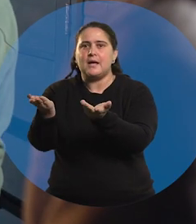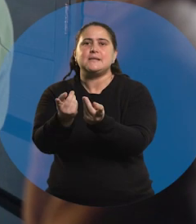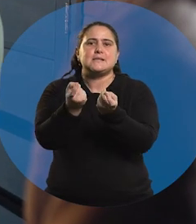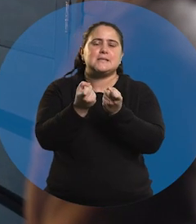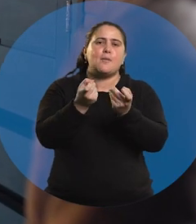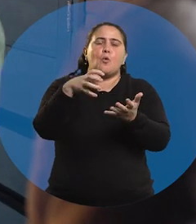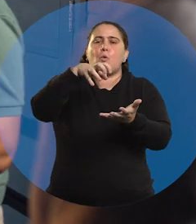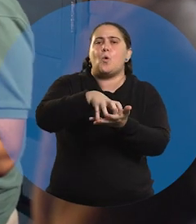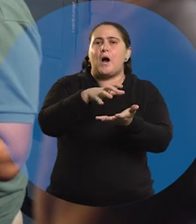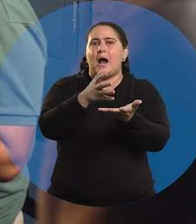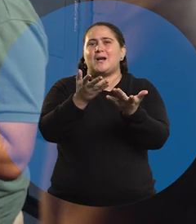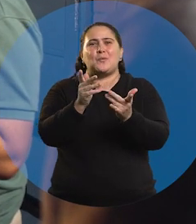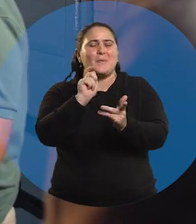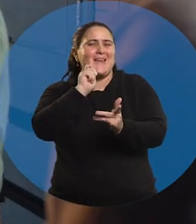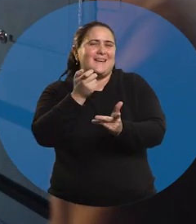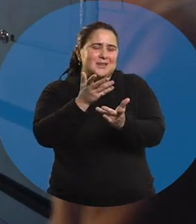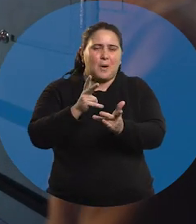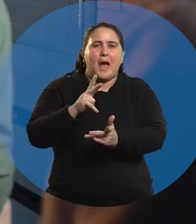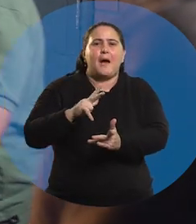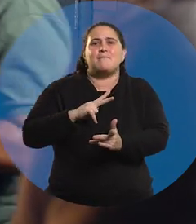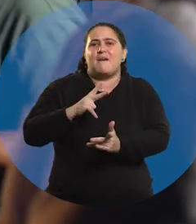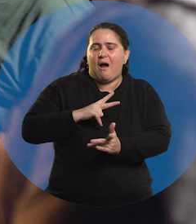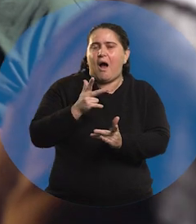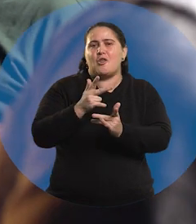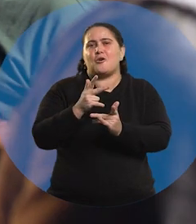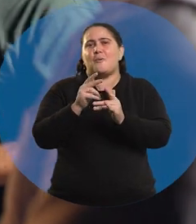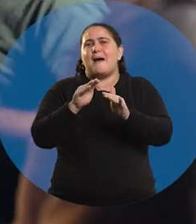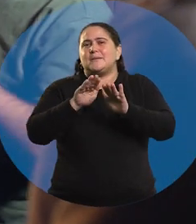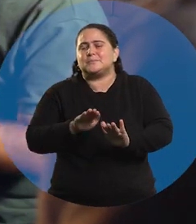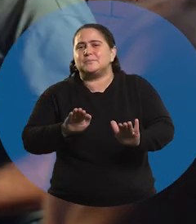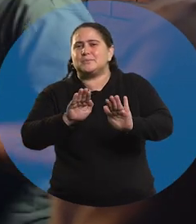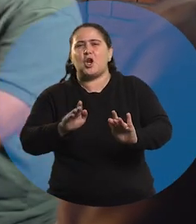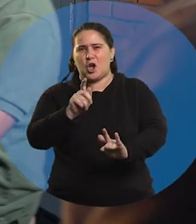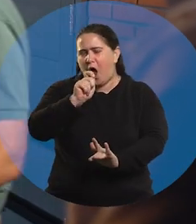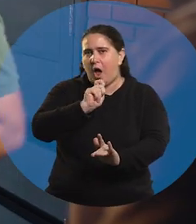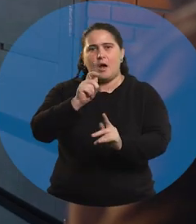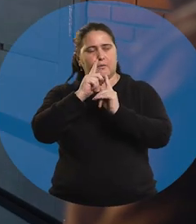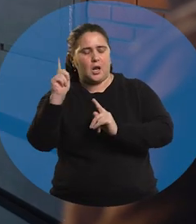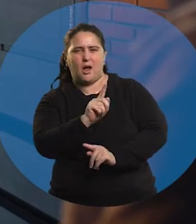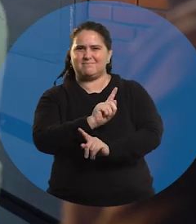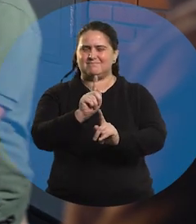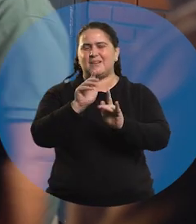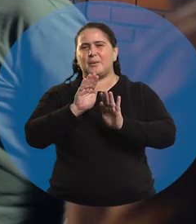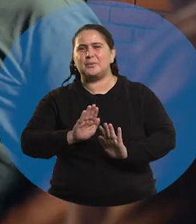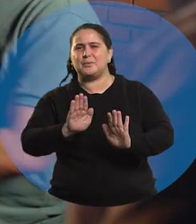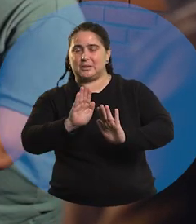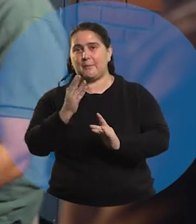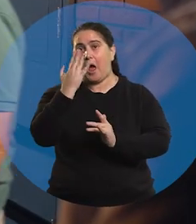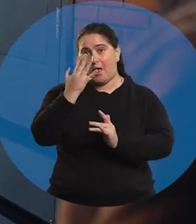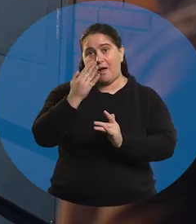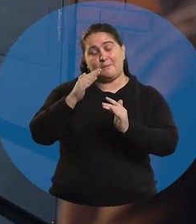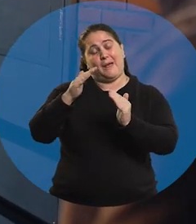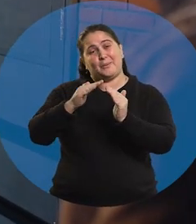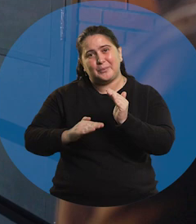necesitamos una atmósfera un poco más íntima, más desacelerada de la noticia y coso. Bueno, del